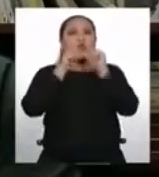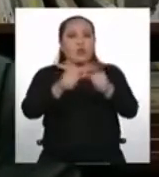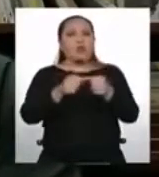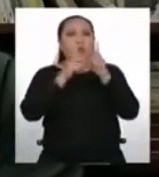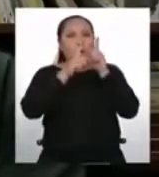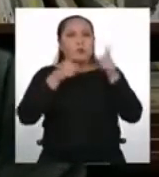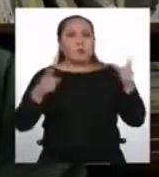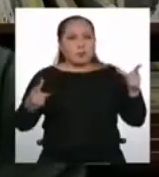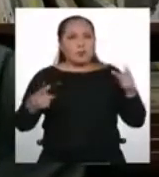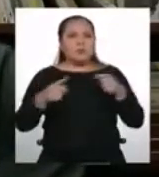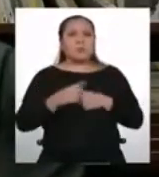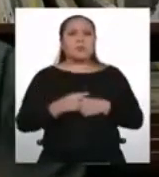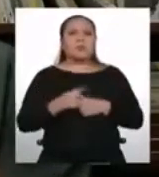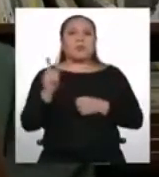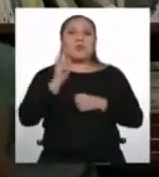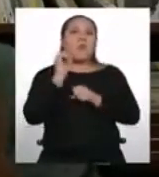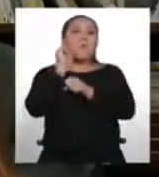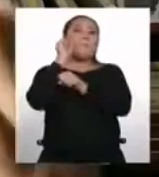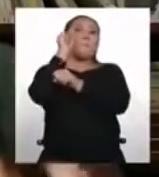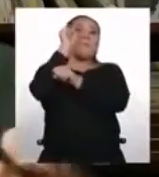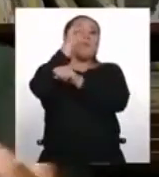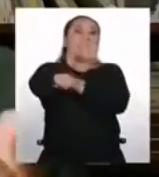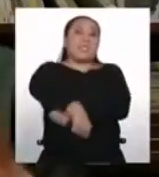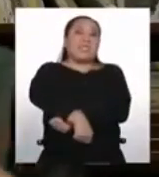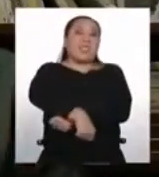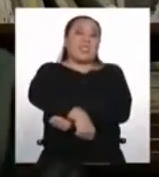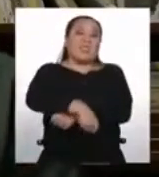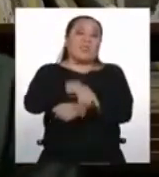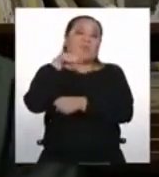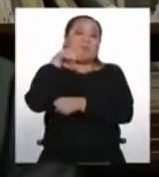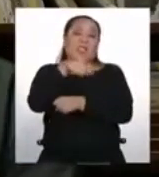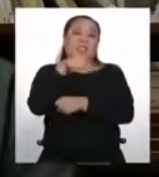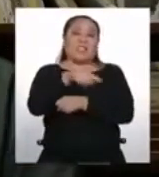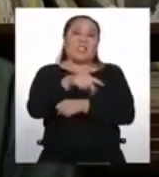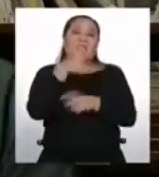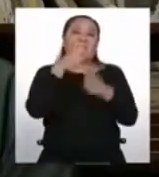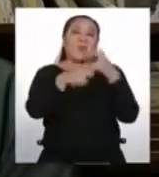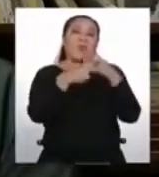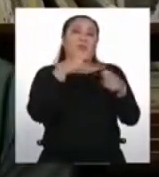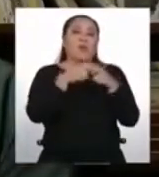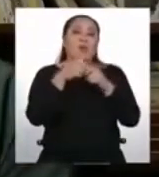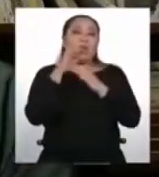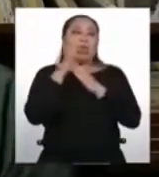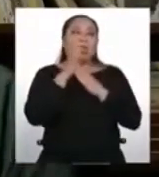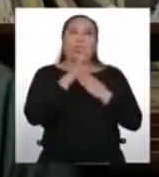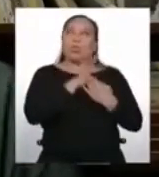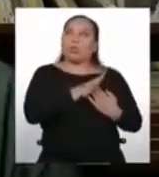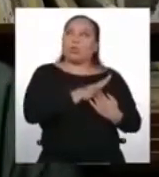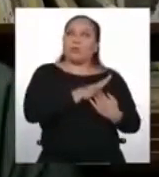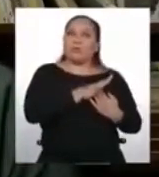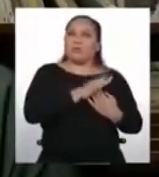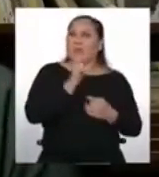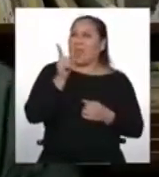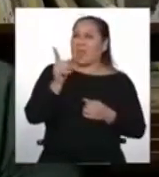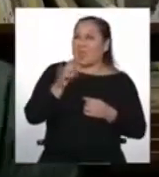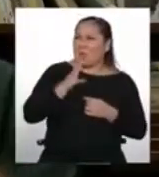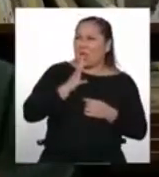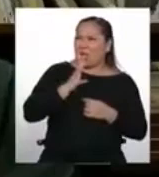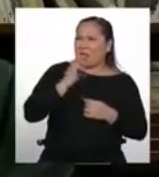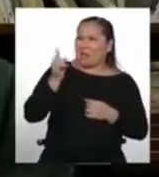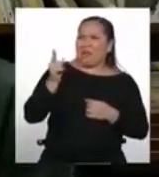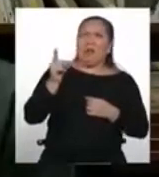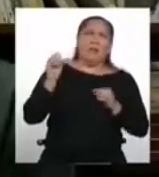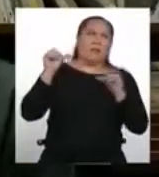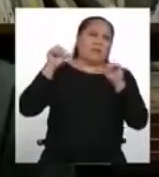venciendo el principal enemigo que se les presenta que es la discriminación. La discriminación.